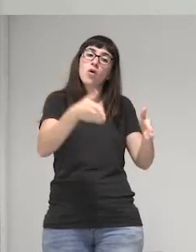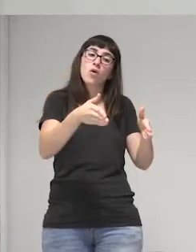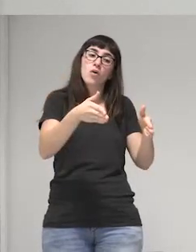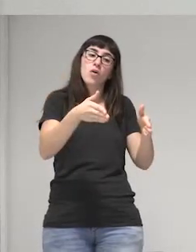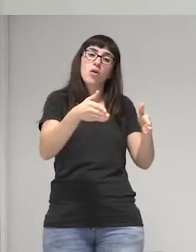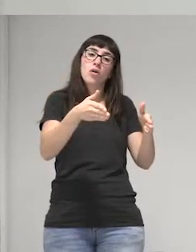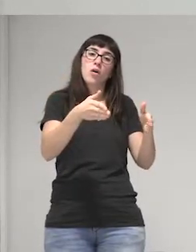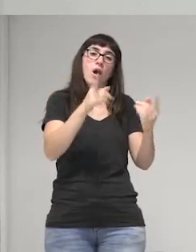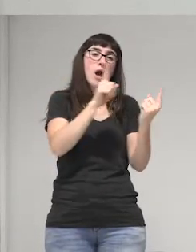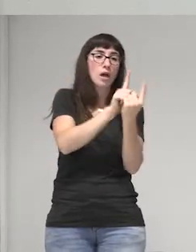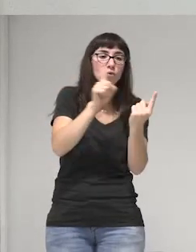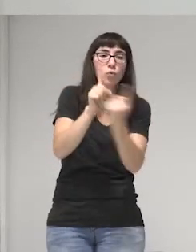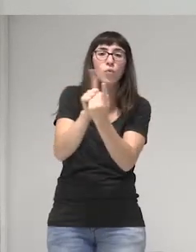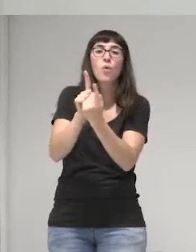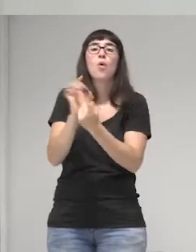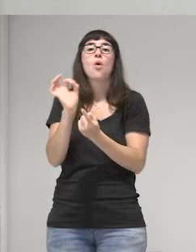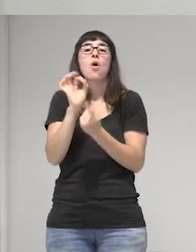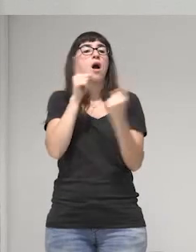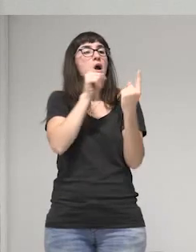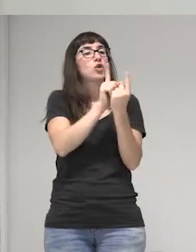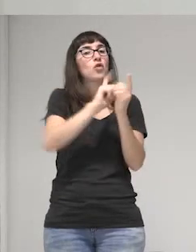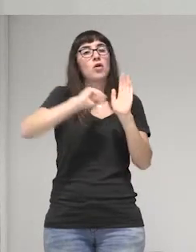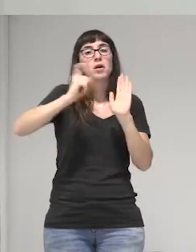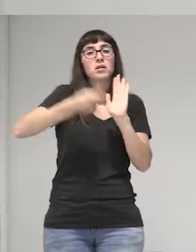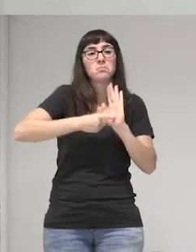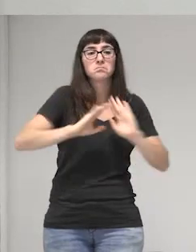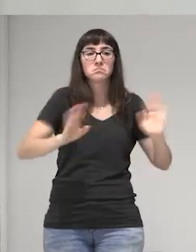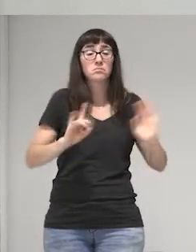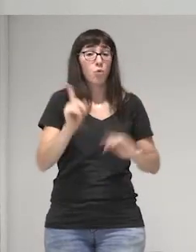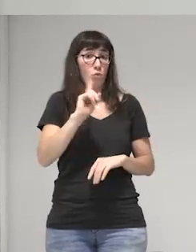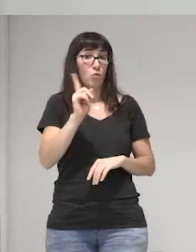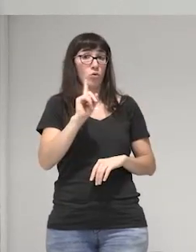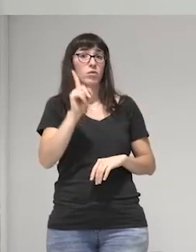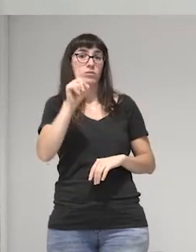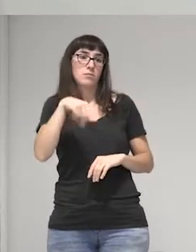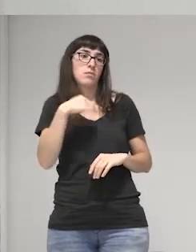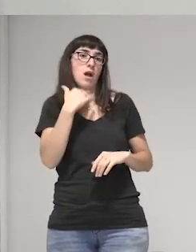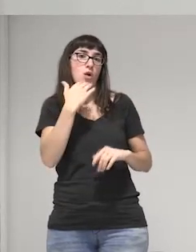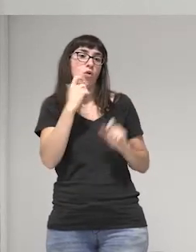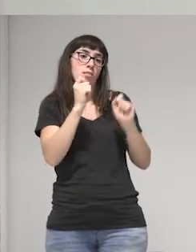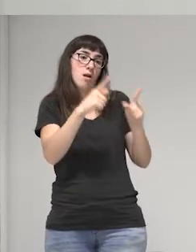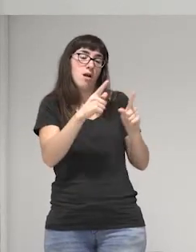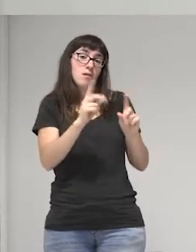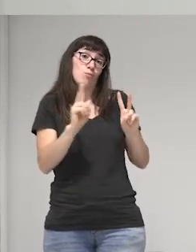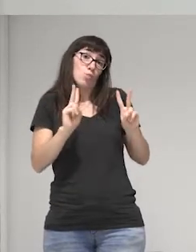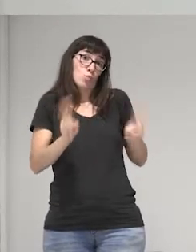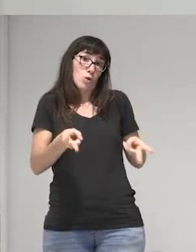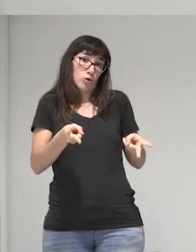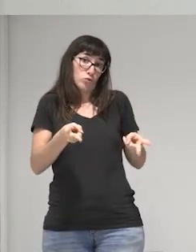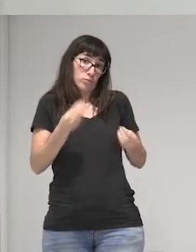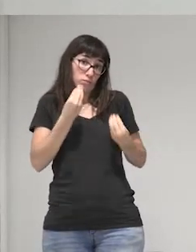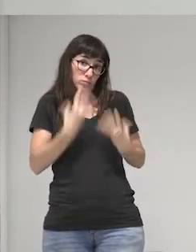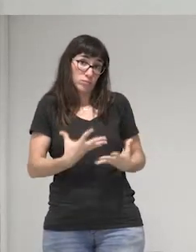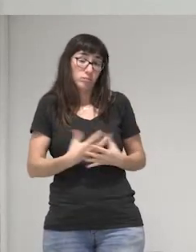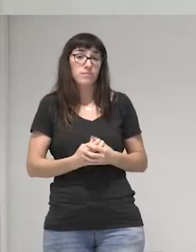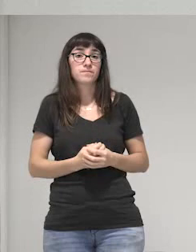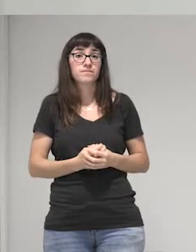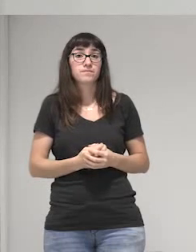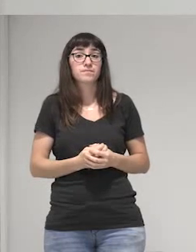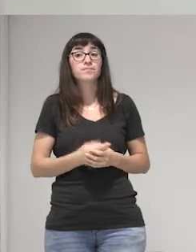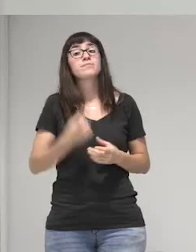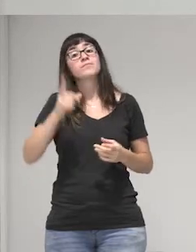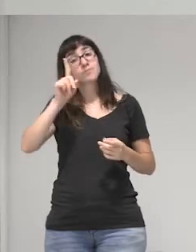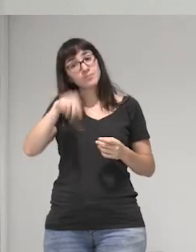o a querer generar una atención integral sino que también a darles una sepultura y bueno no son las que mueren en los hospitales